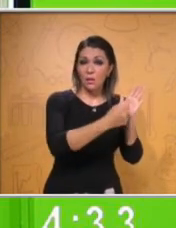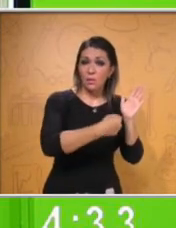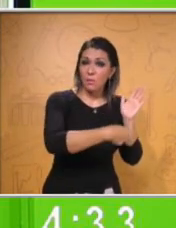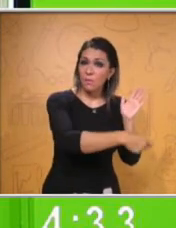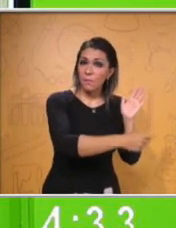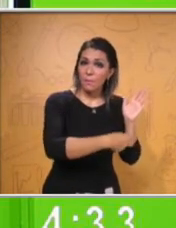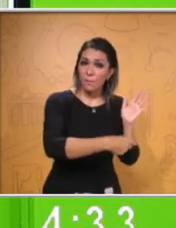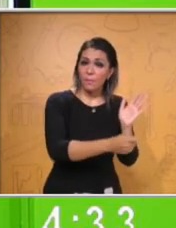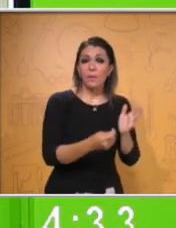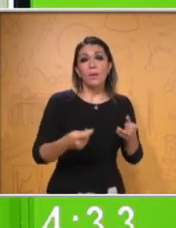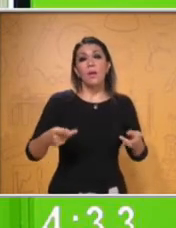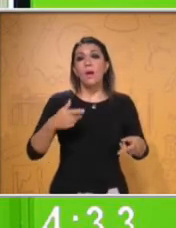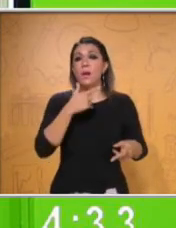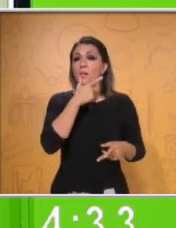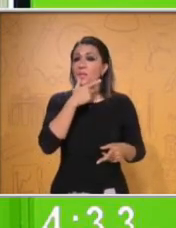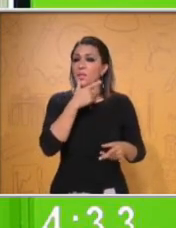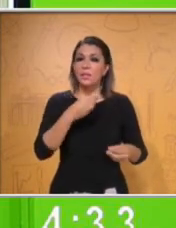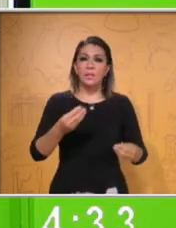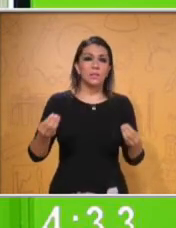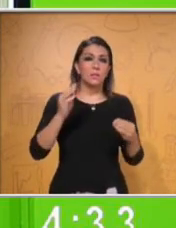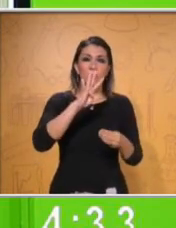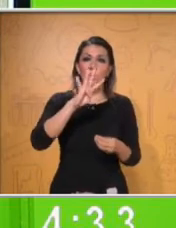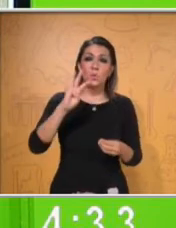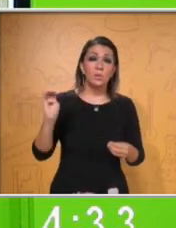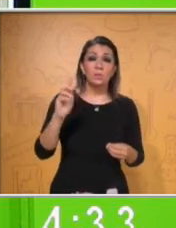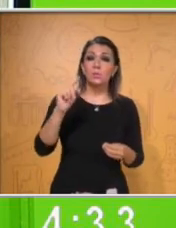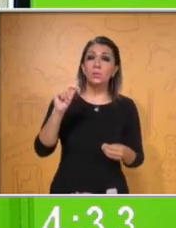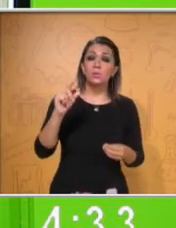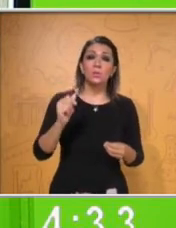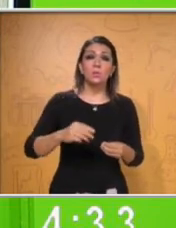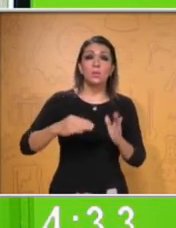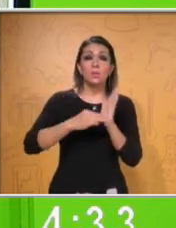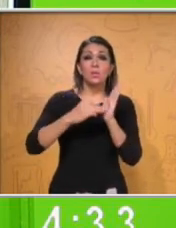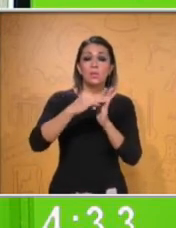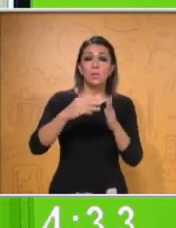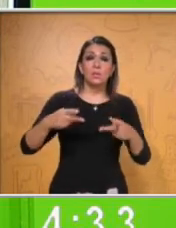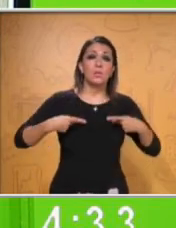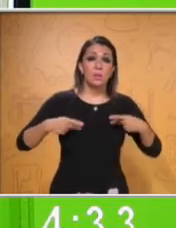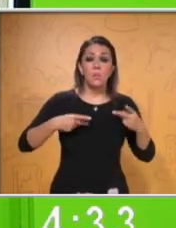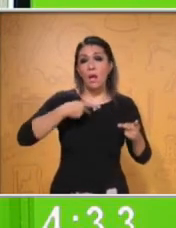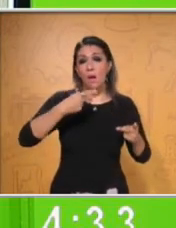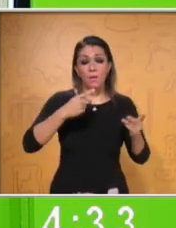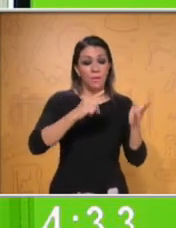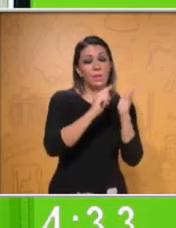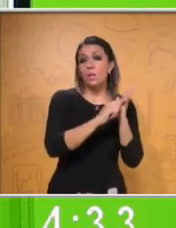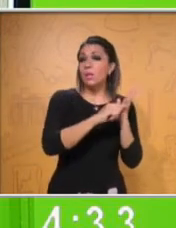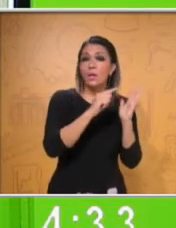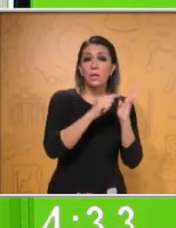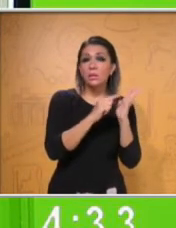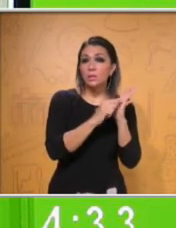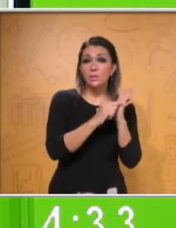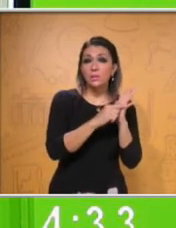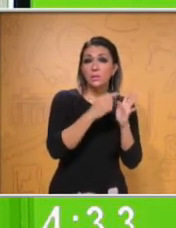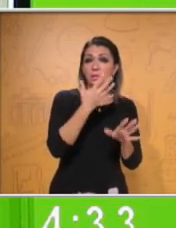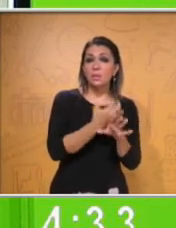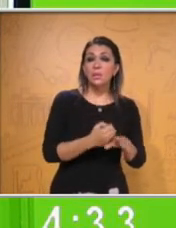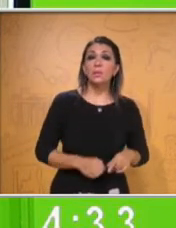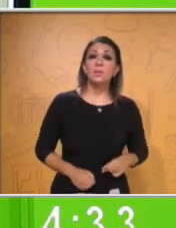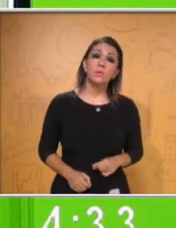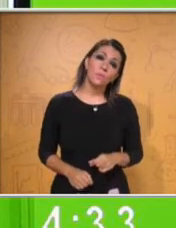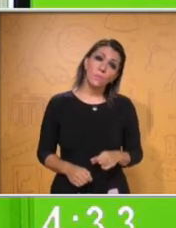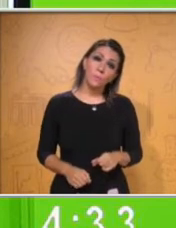millones de personas. Entonces, ese sería el número 4. Y por último, the number 5,